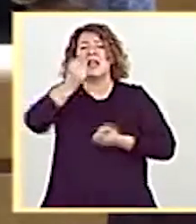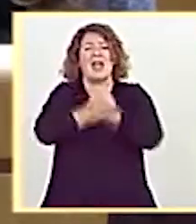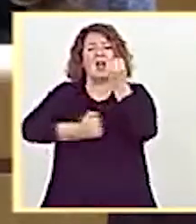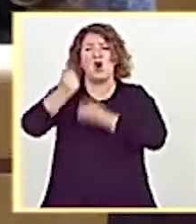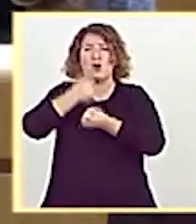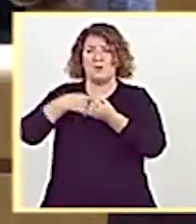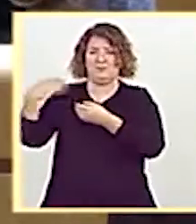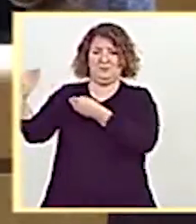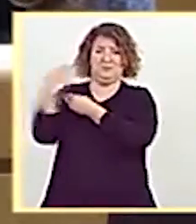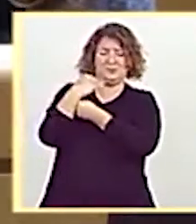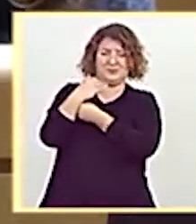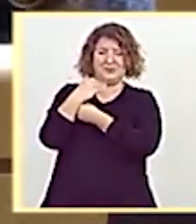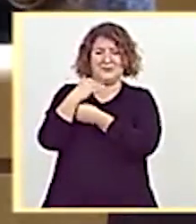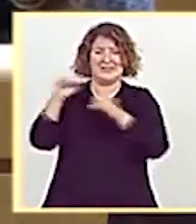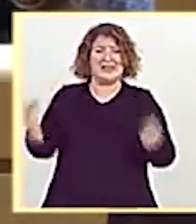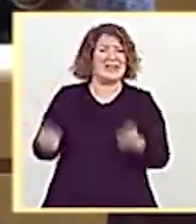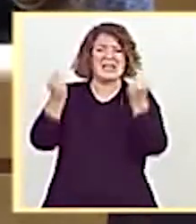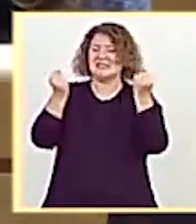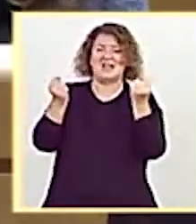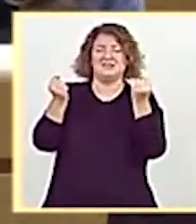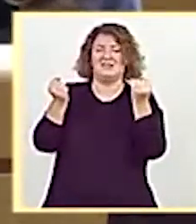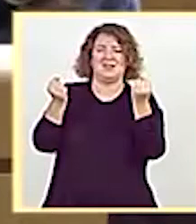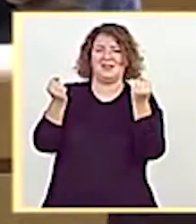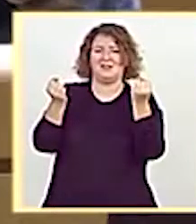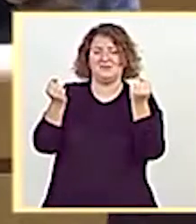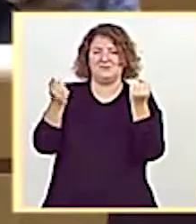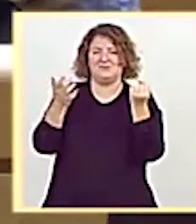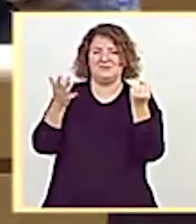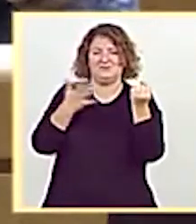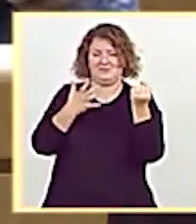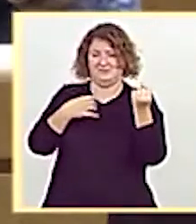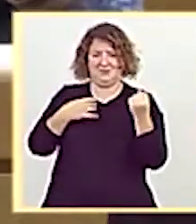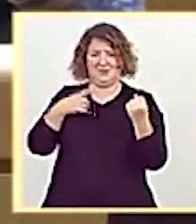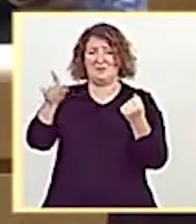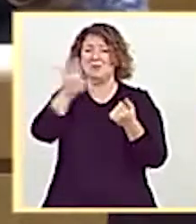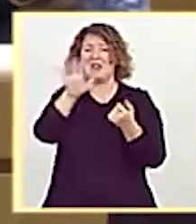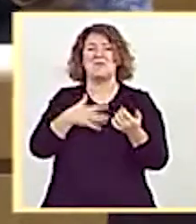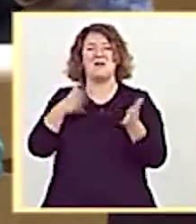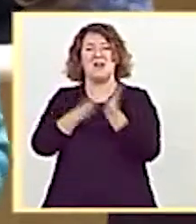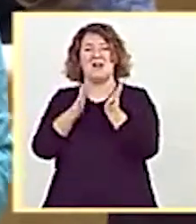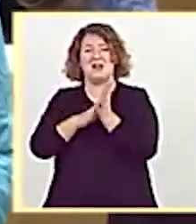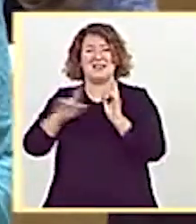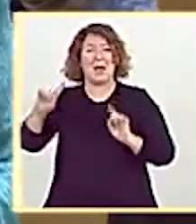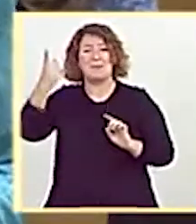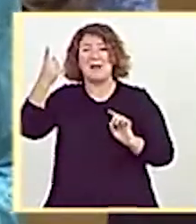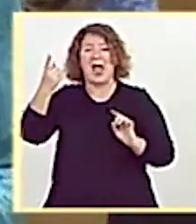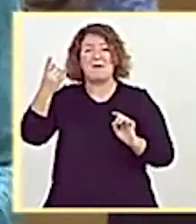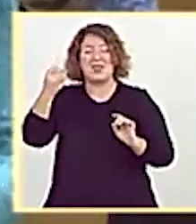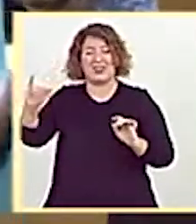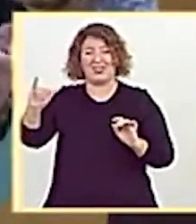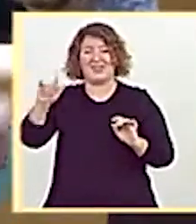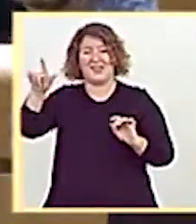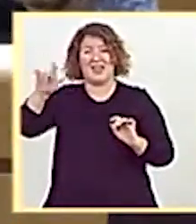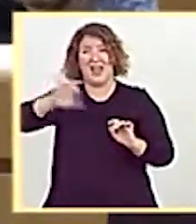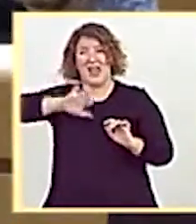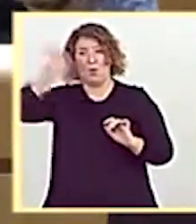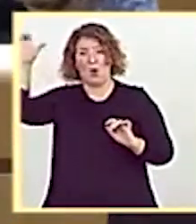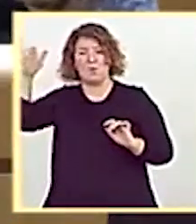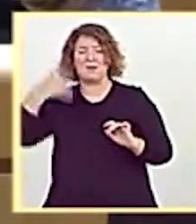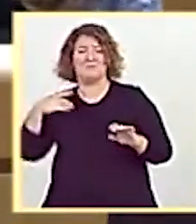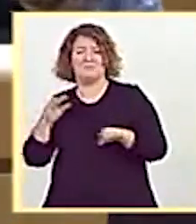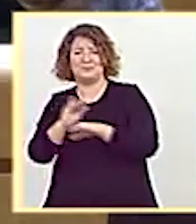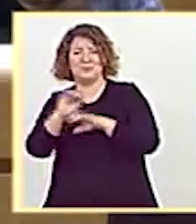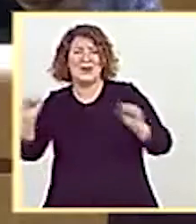aplauden en vivo y en directo, sin ser conscientes de que es la primera vez que se rescata la economía española. El vicepresidente